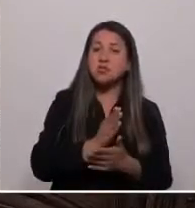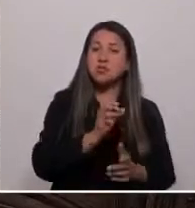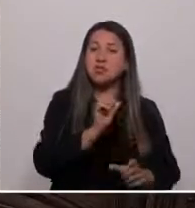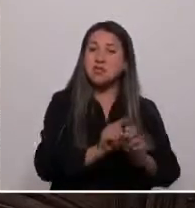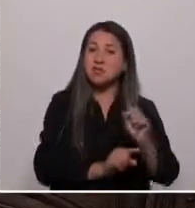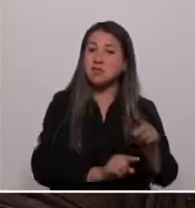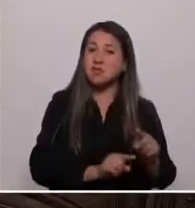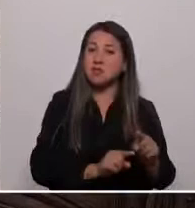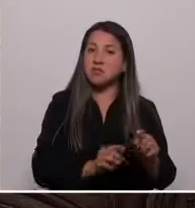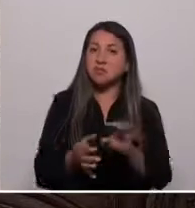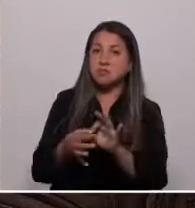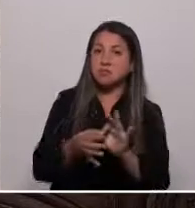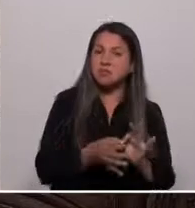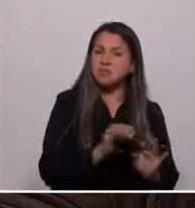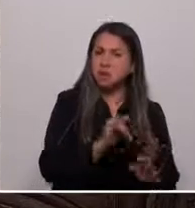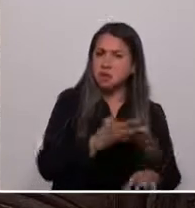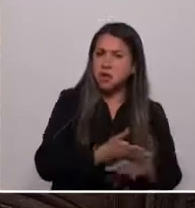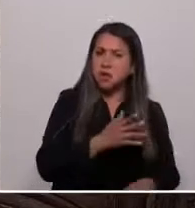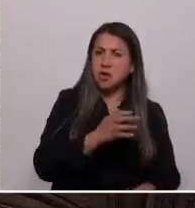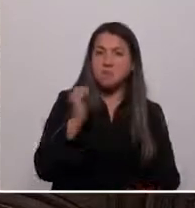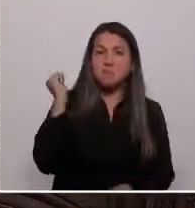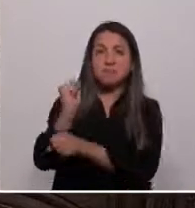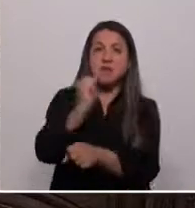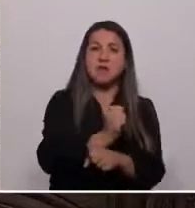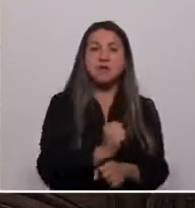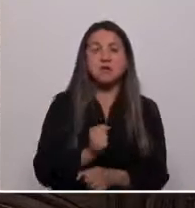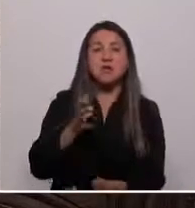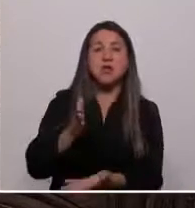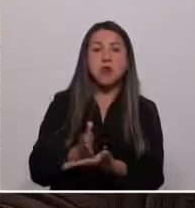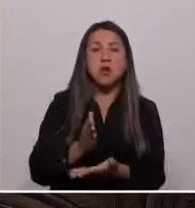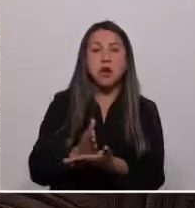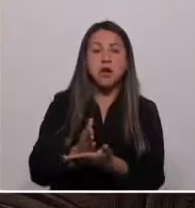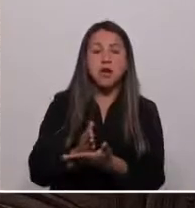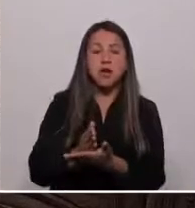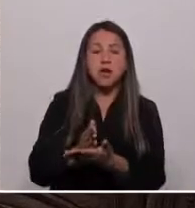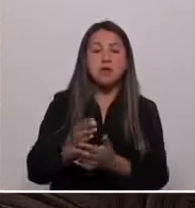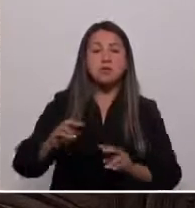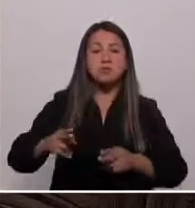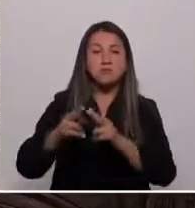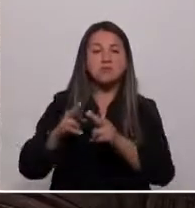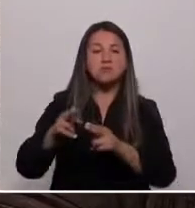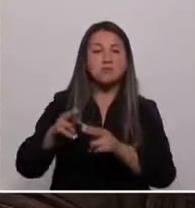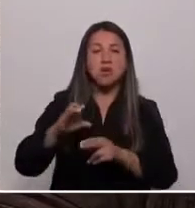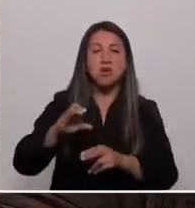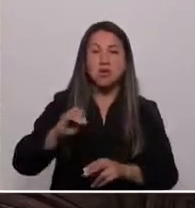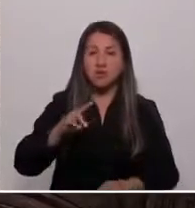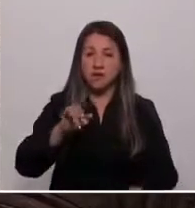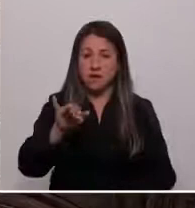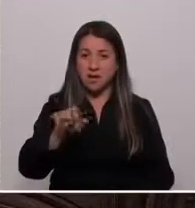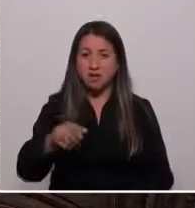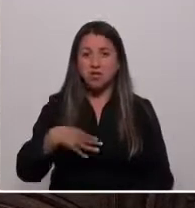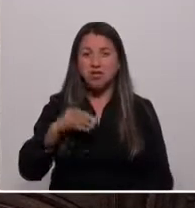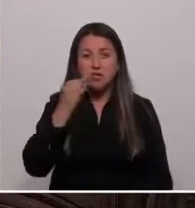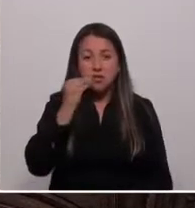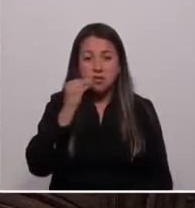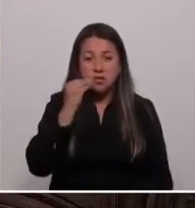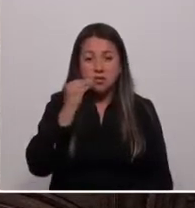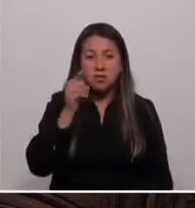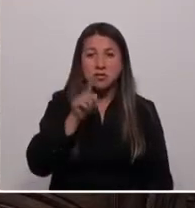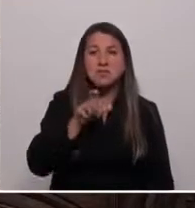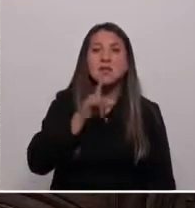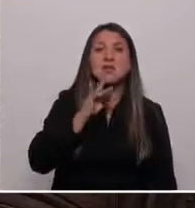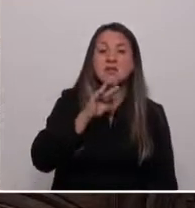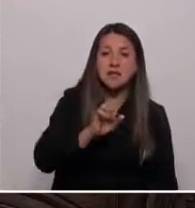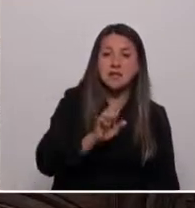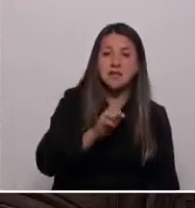celebró la matanza de obreros de la Escuela Santa María. Hoy, como nieto de trabajador del salitre, de